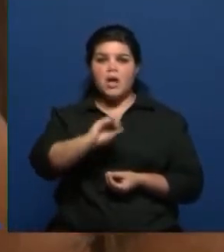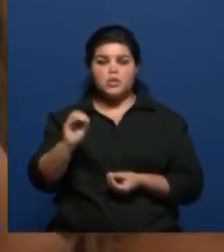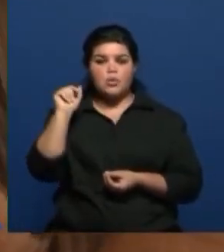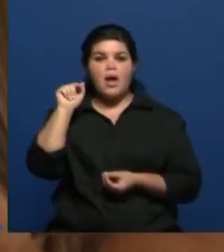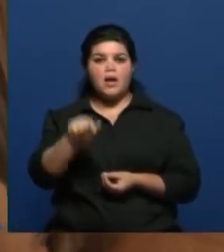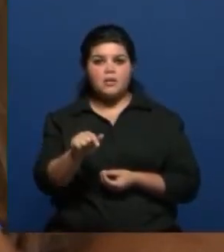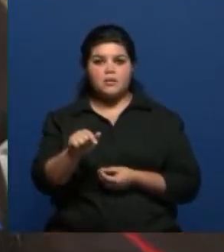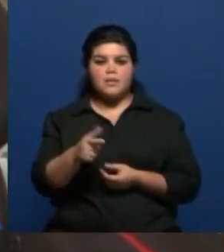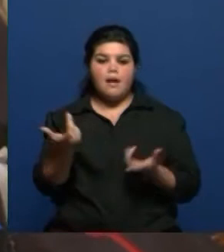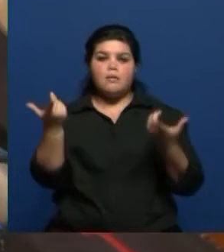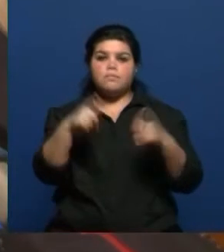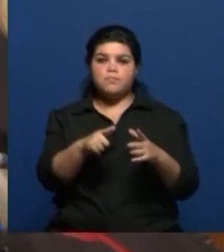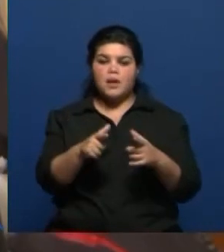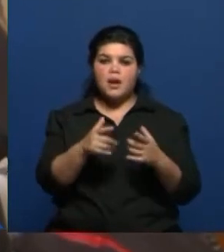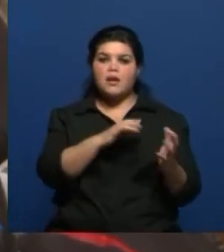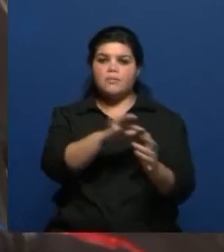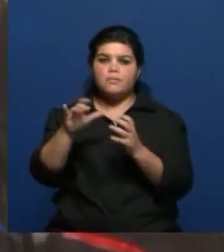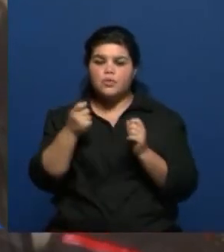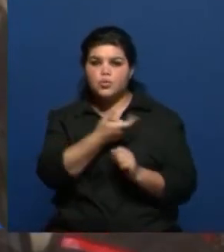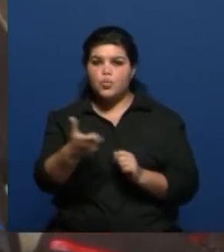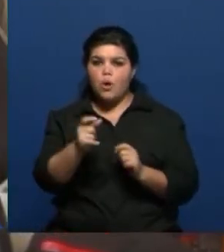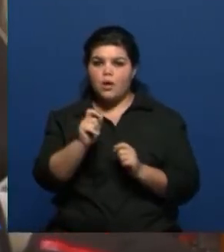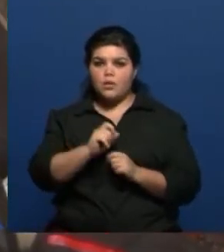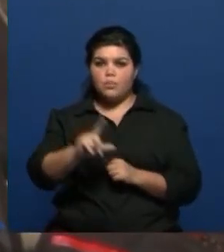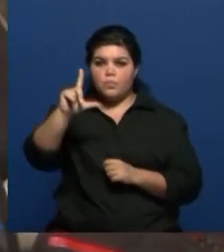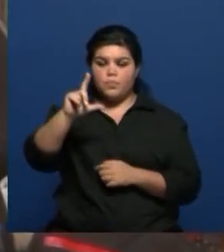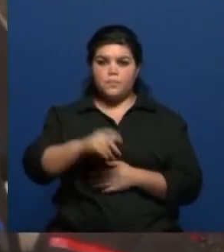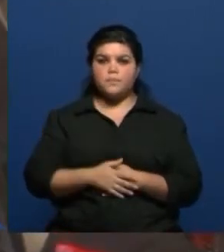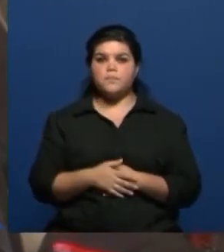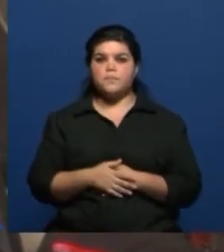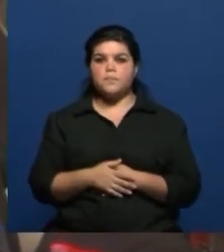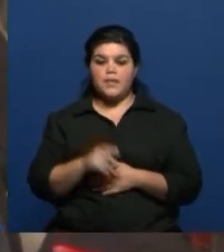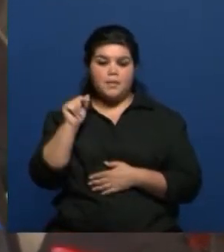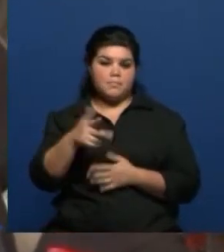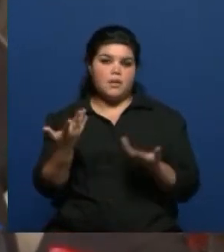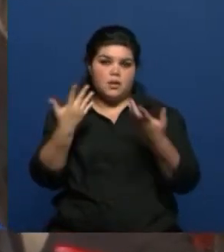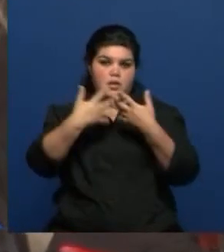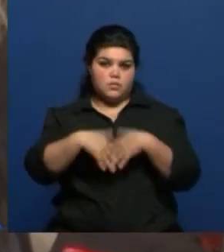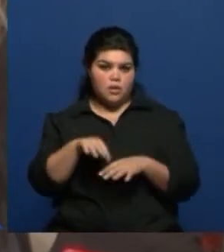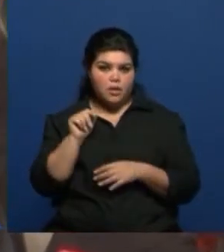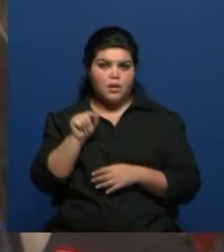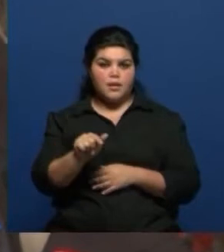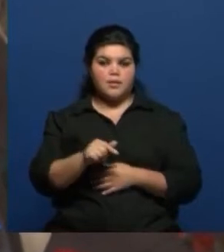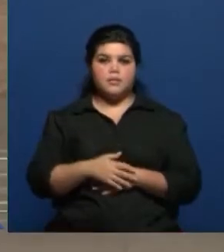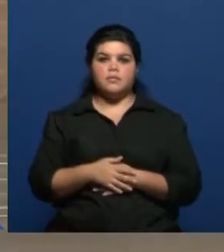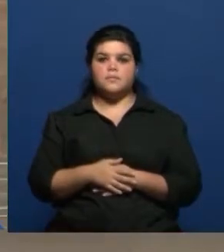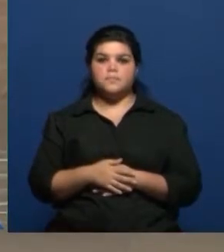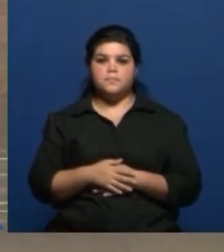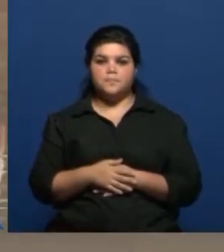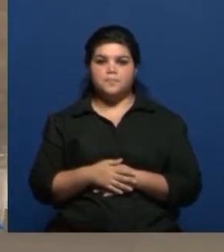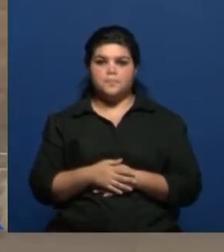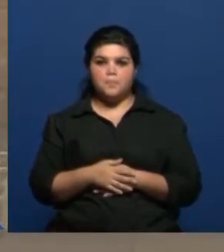la recomposición salarial, y en ese sentido no haber interrumpido